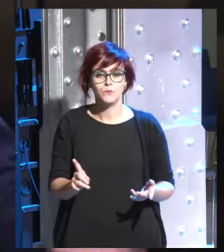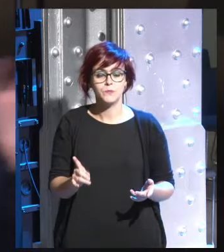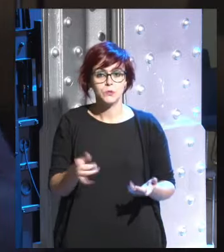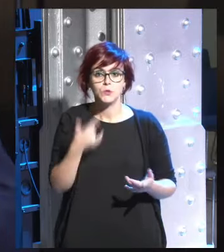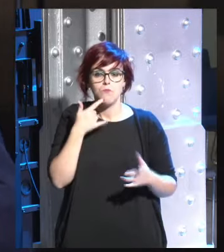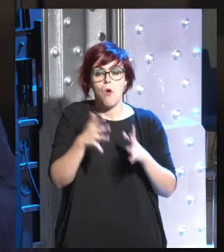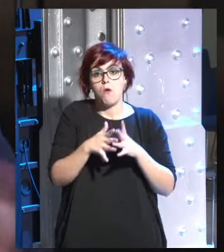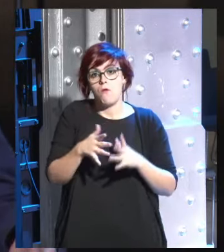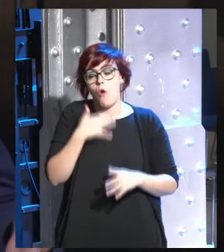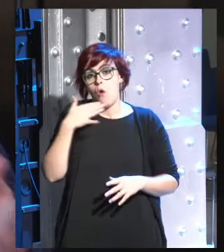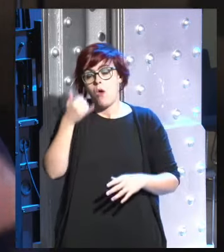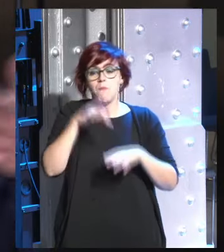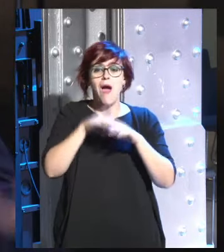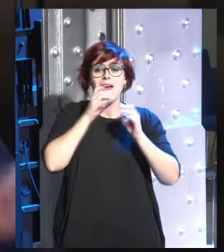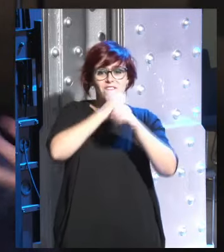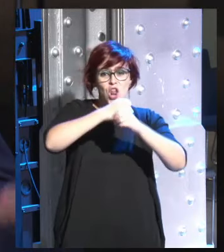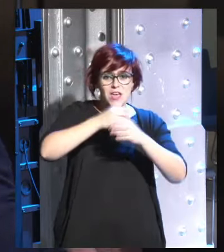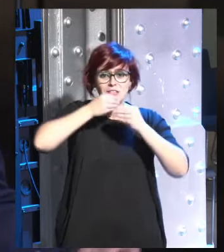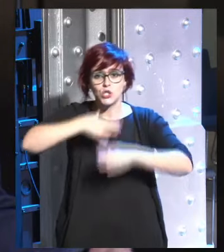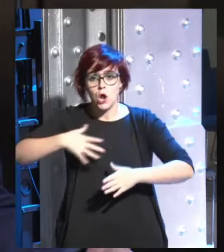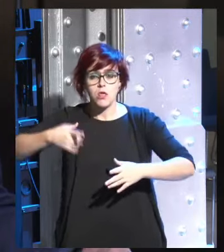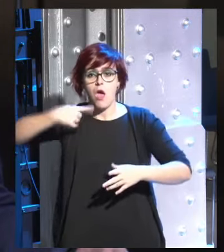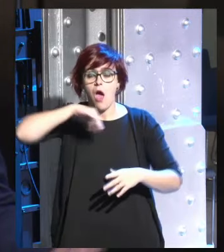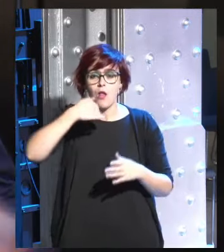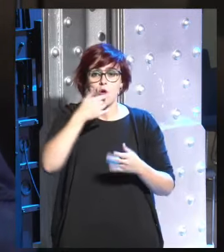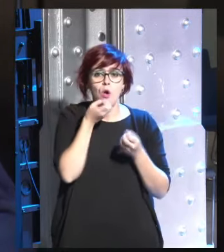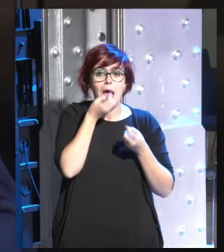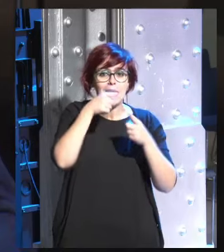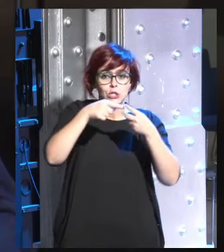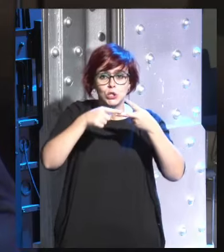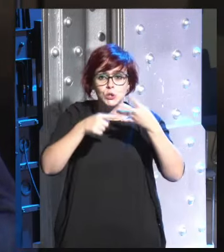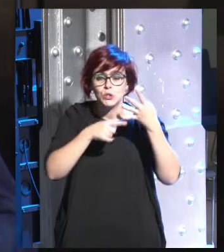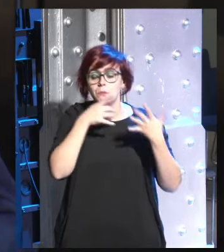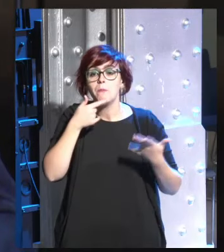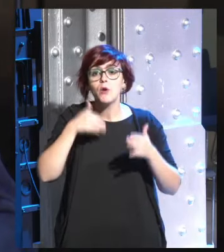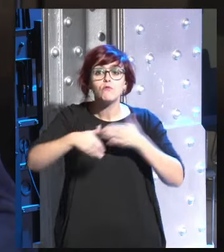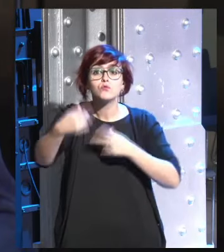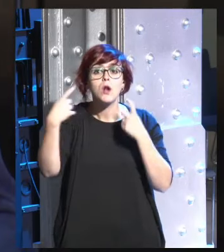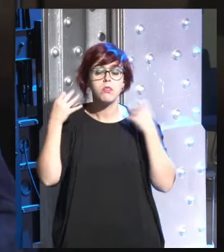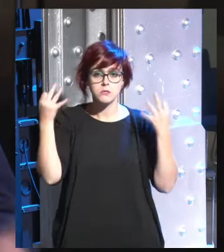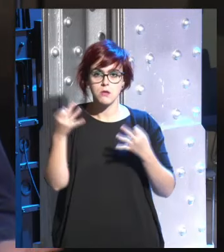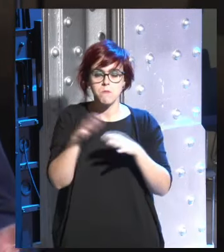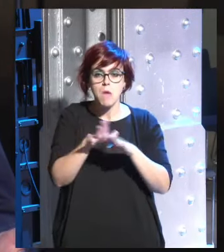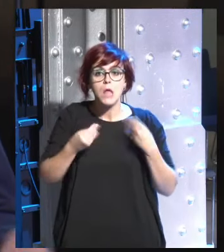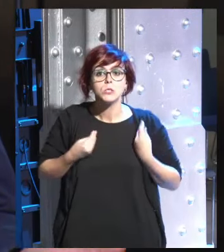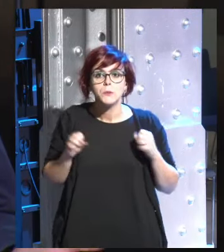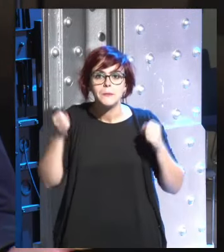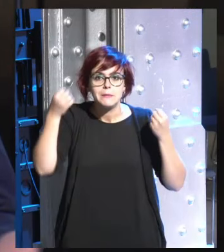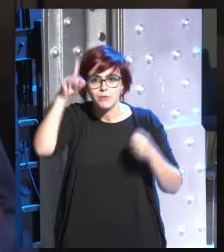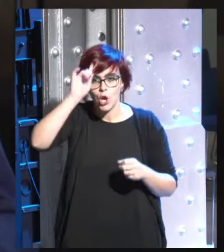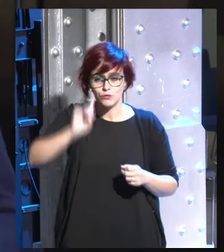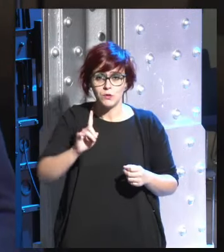estaría muy bien enseñar biología historia y esto y aquello pero qué va a ser necesario para que la gente sobreviva